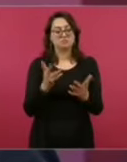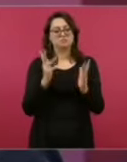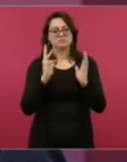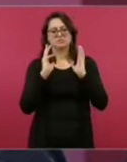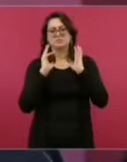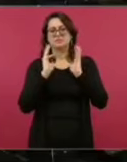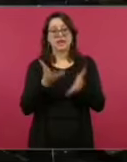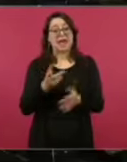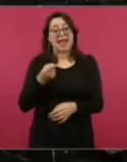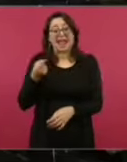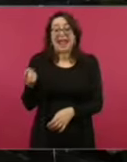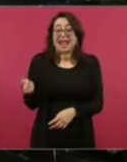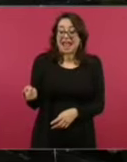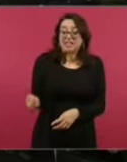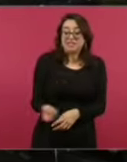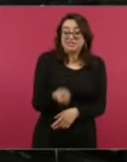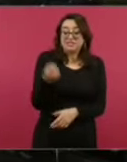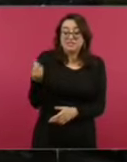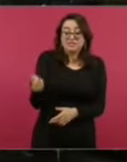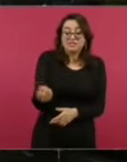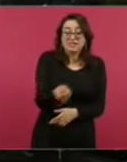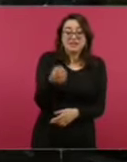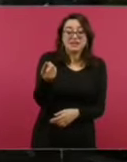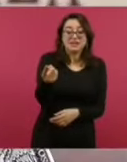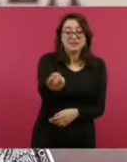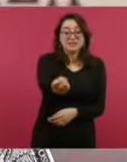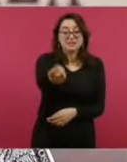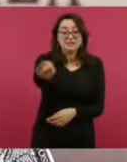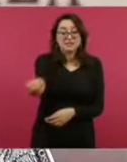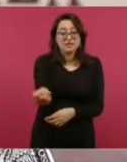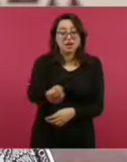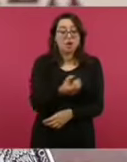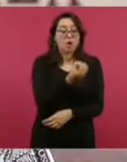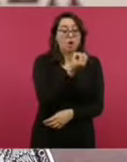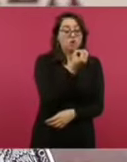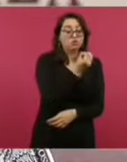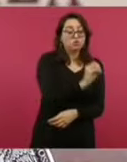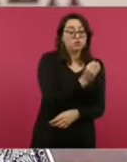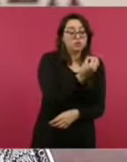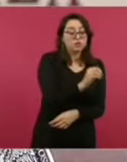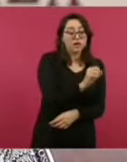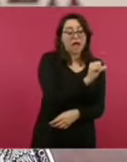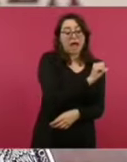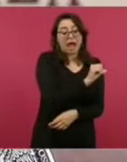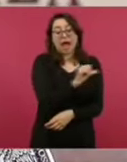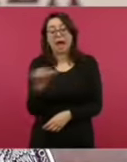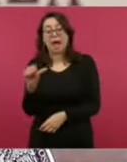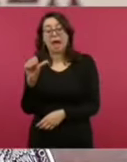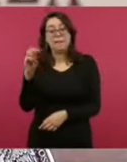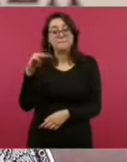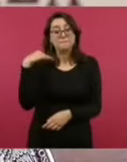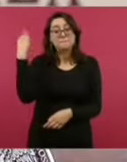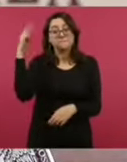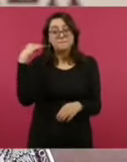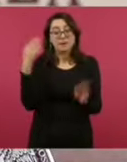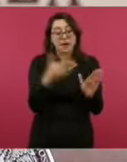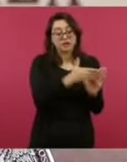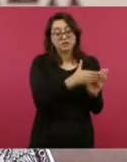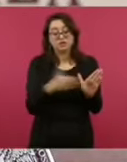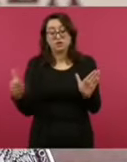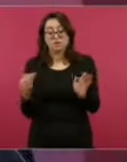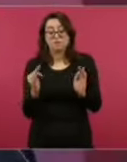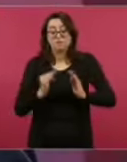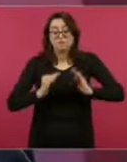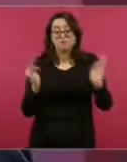momento será octubre, noviembre, diciembre, enero, febrero y hasta marzo, cuando se presenta la temporada de